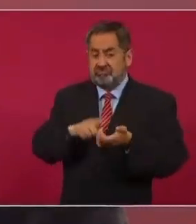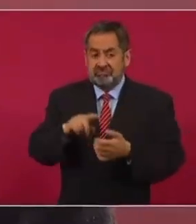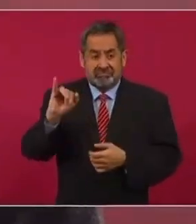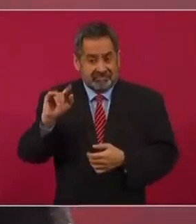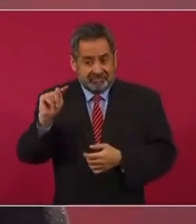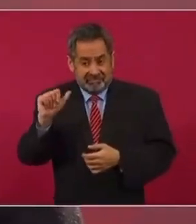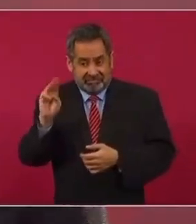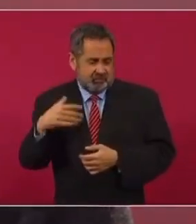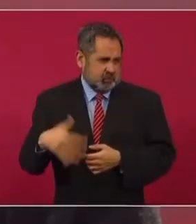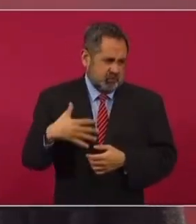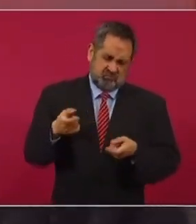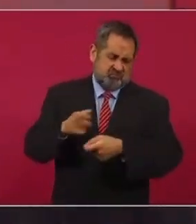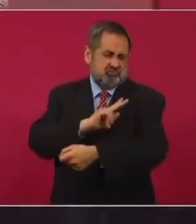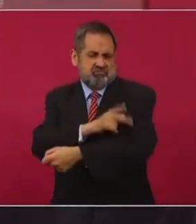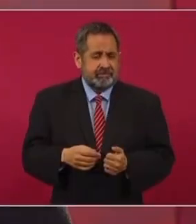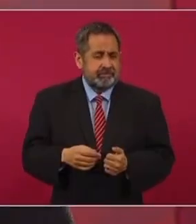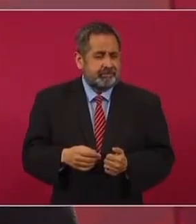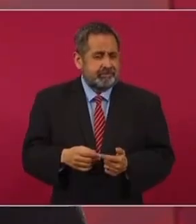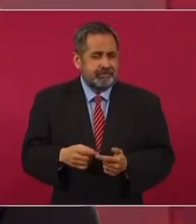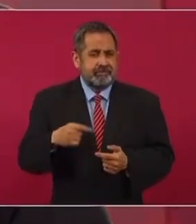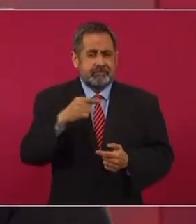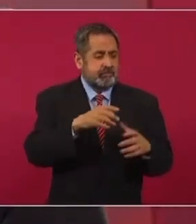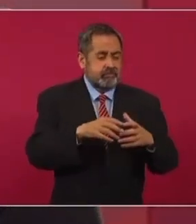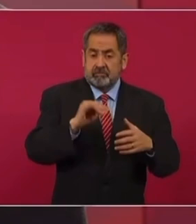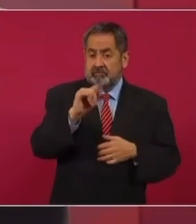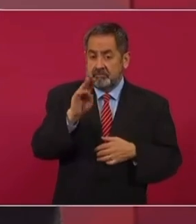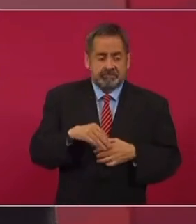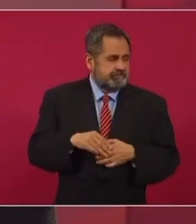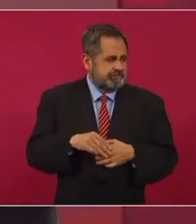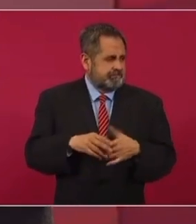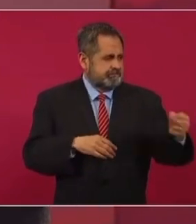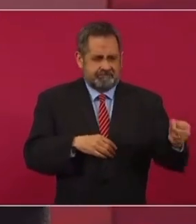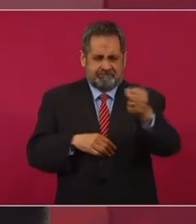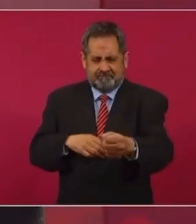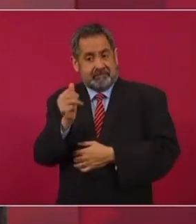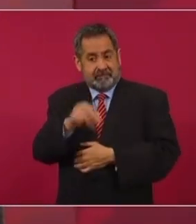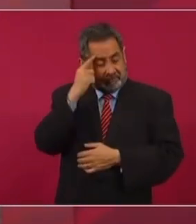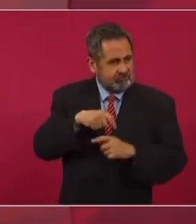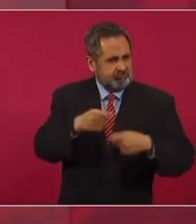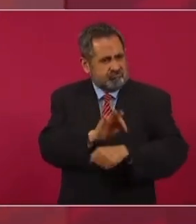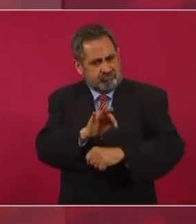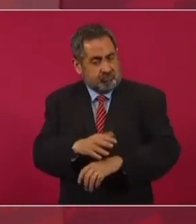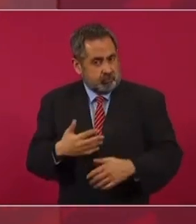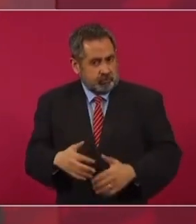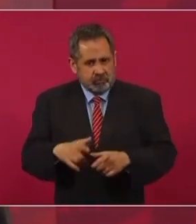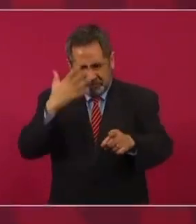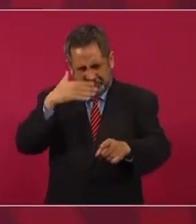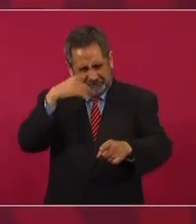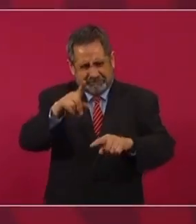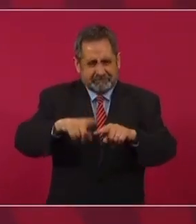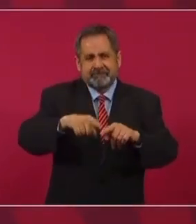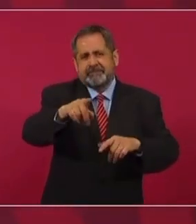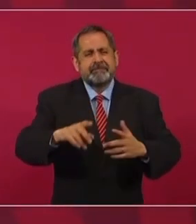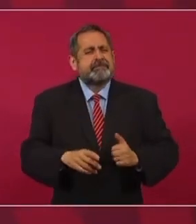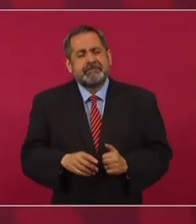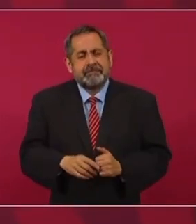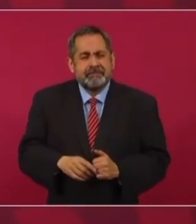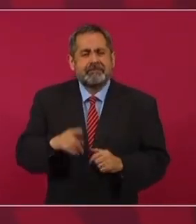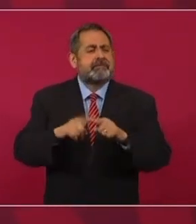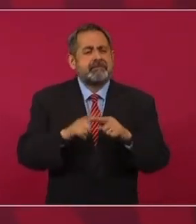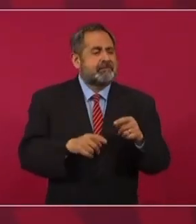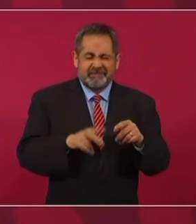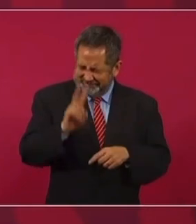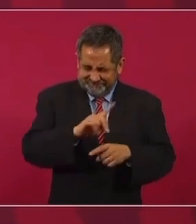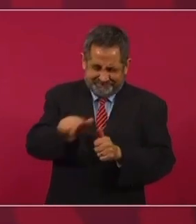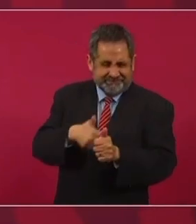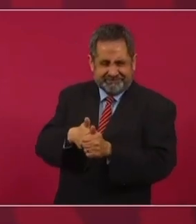poder de Litán llegó a que impusieran un candidato de Litán. ¿Saben quién puso